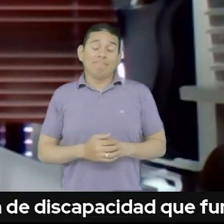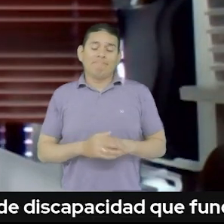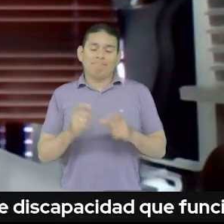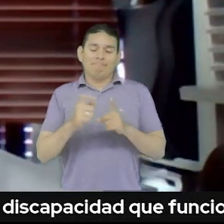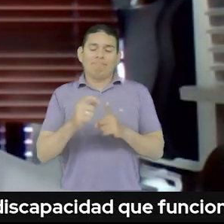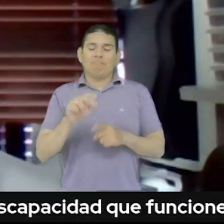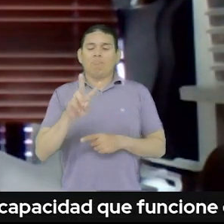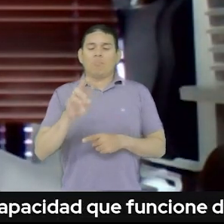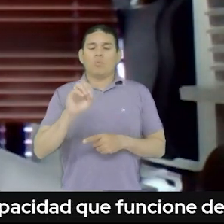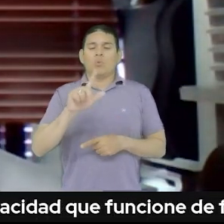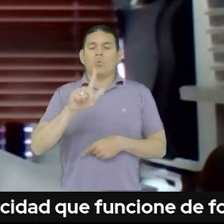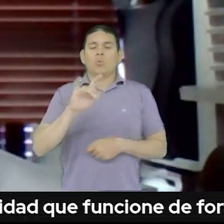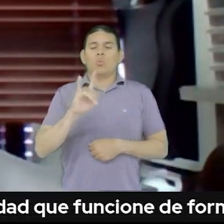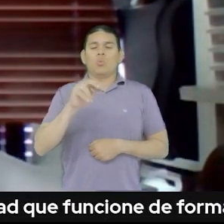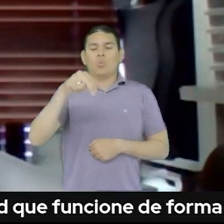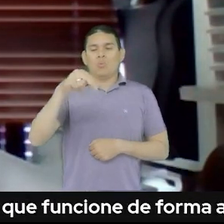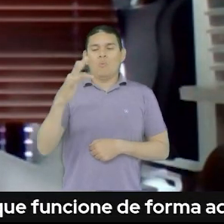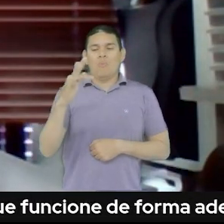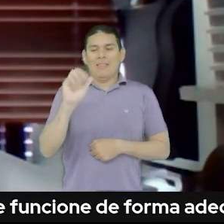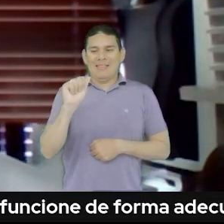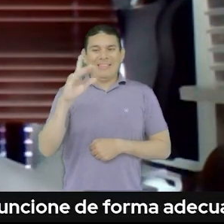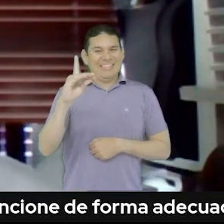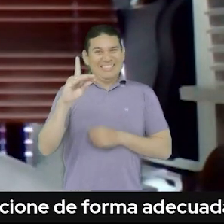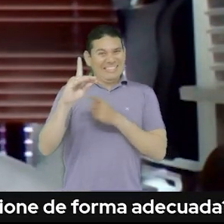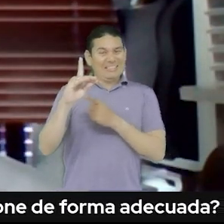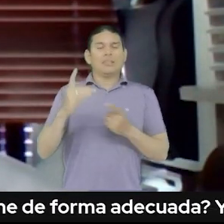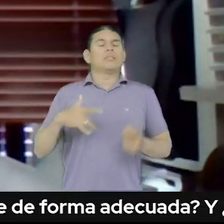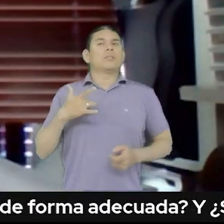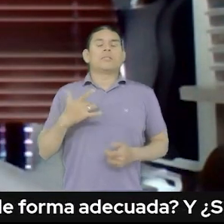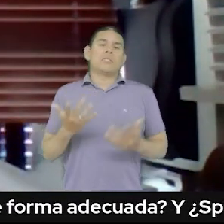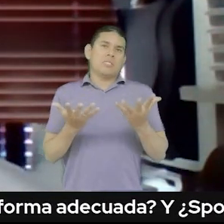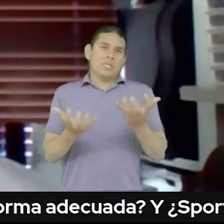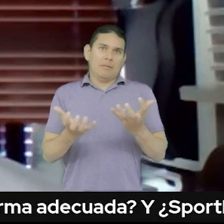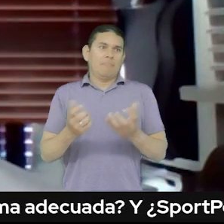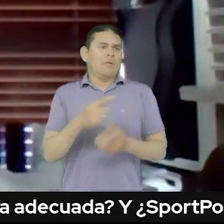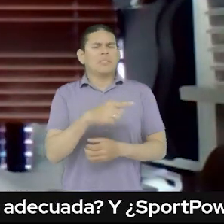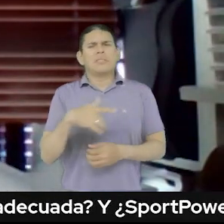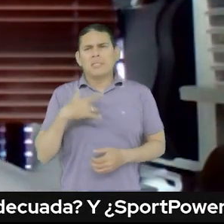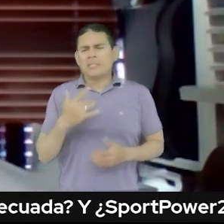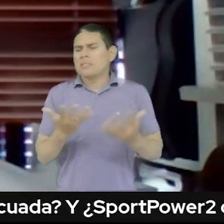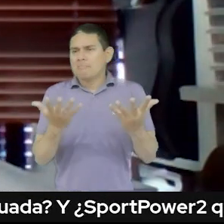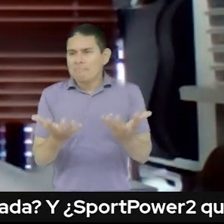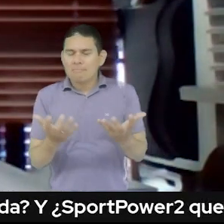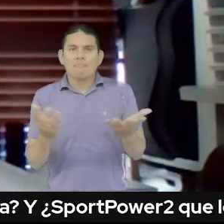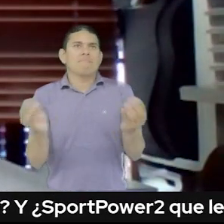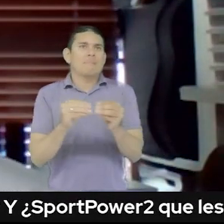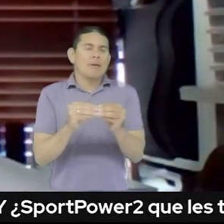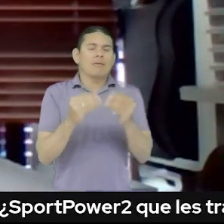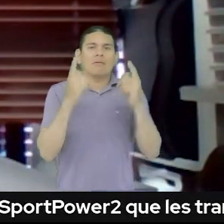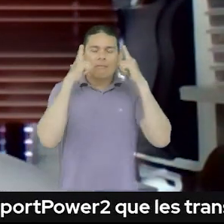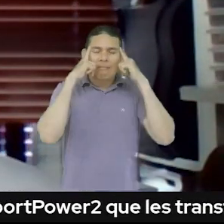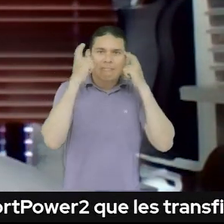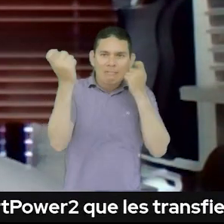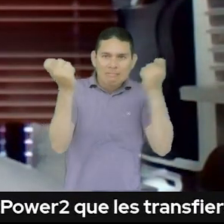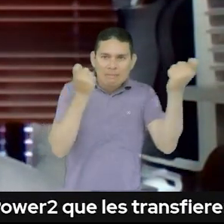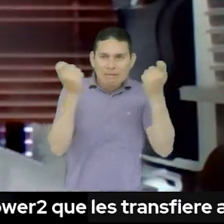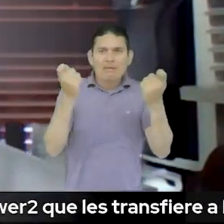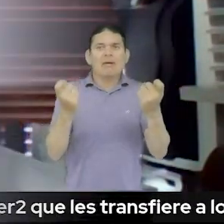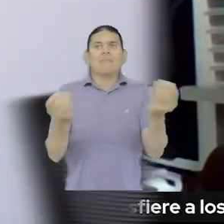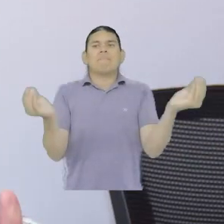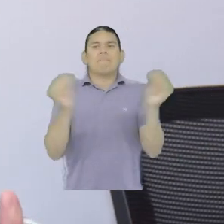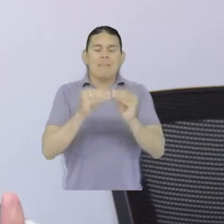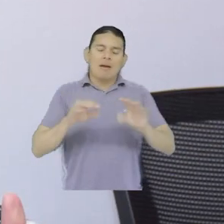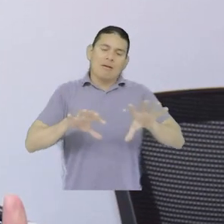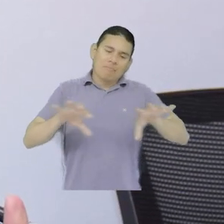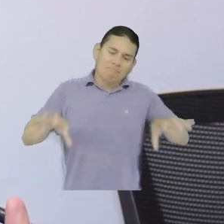porque la voluntad supone el deseo de generar una estrategia o una acción que